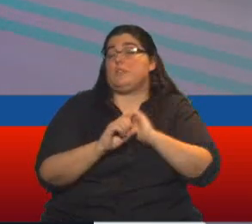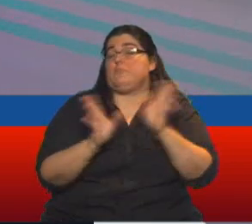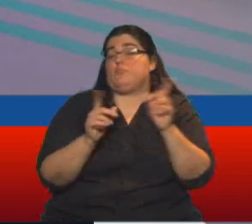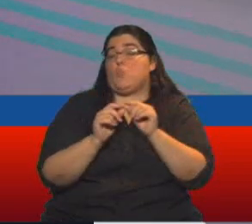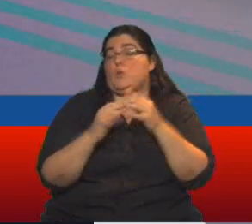Exactamente.